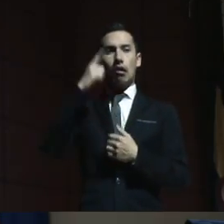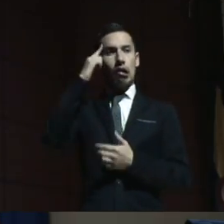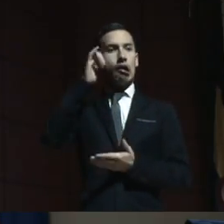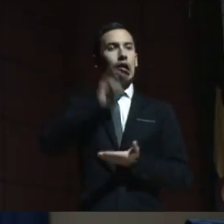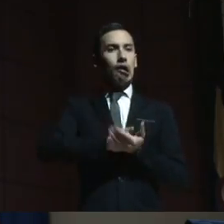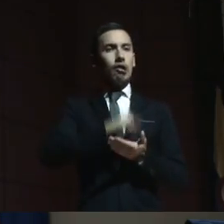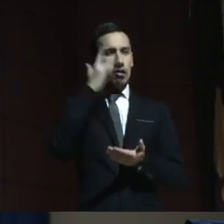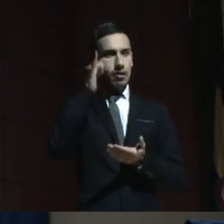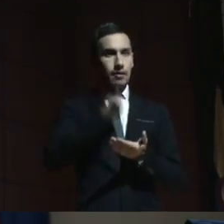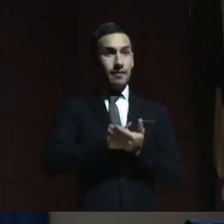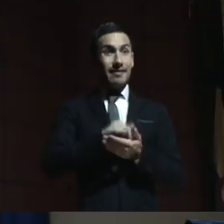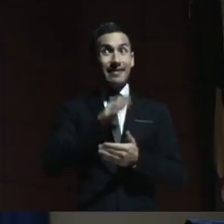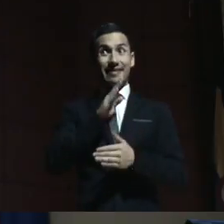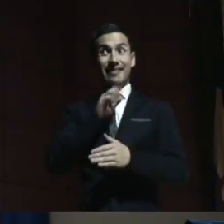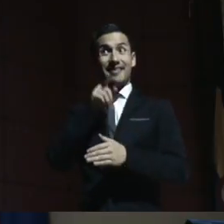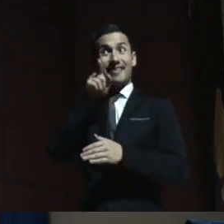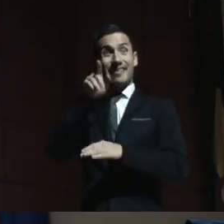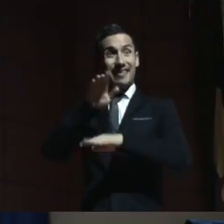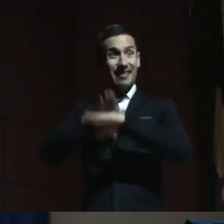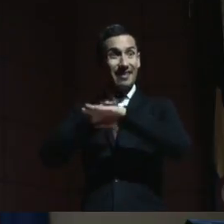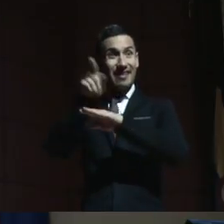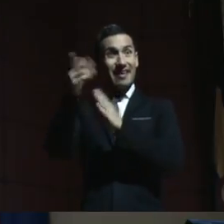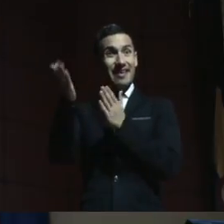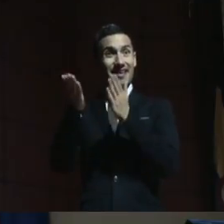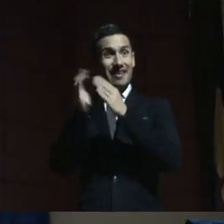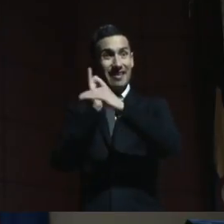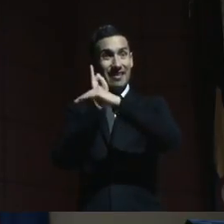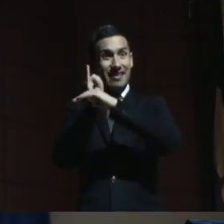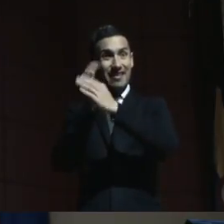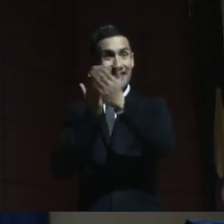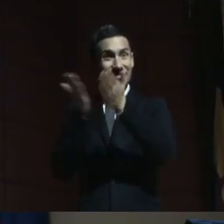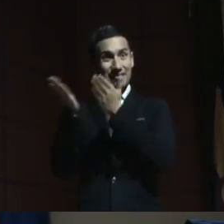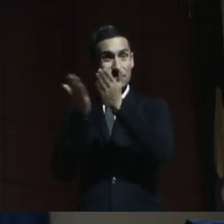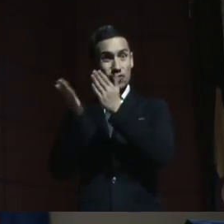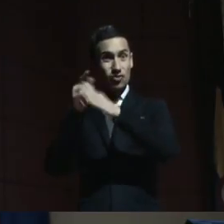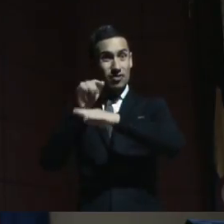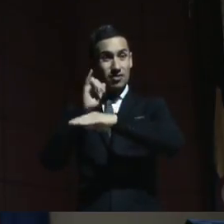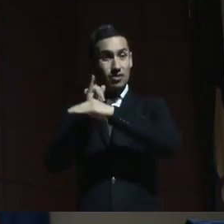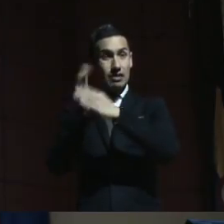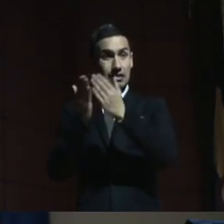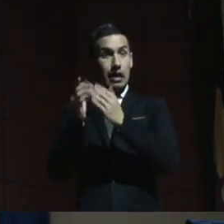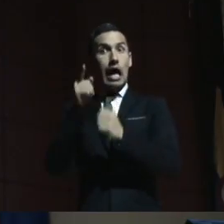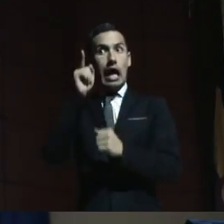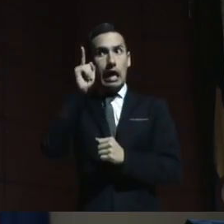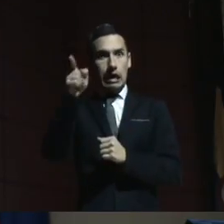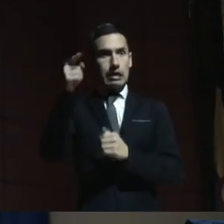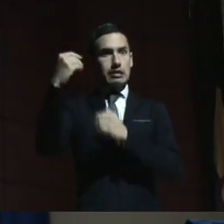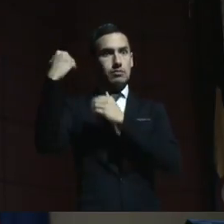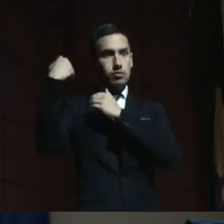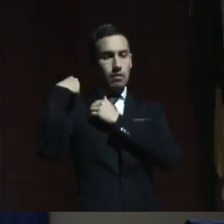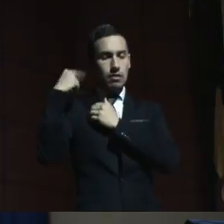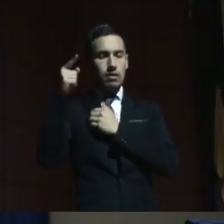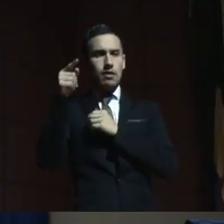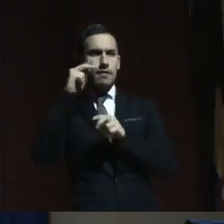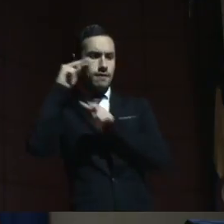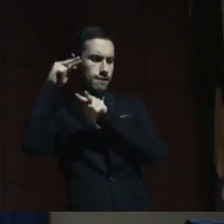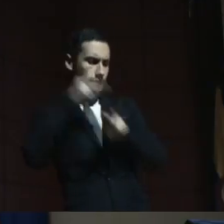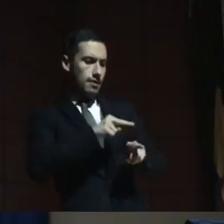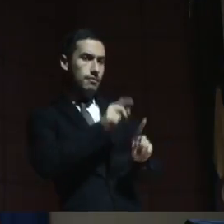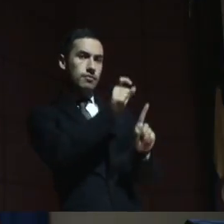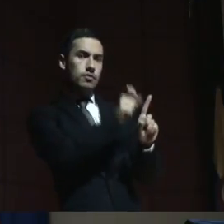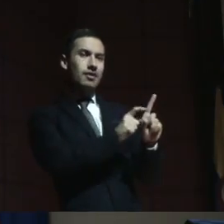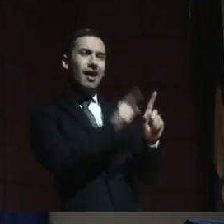rehabilitación tienen una tarea enorme y transformadora también, ¿cierto? De ver la capacidad de la